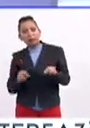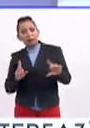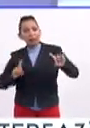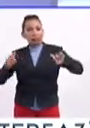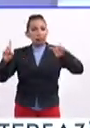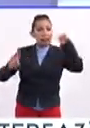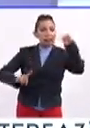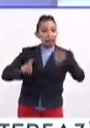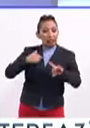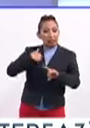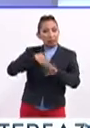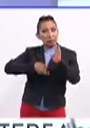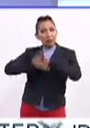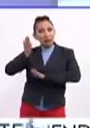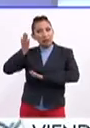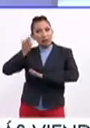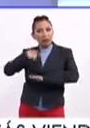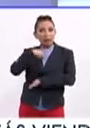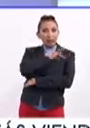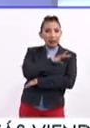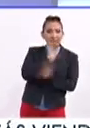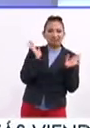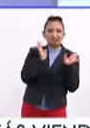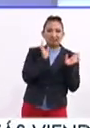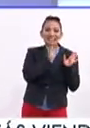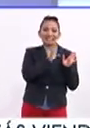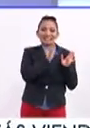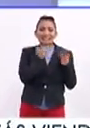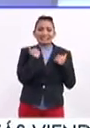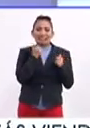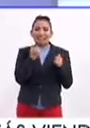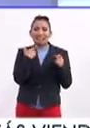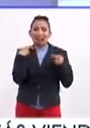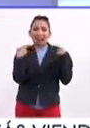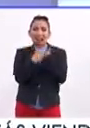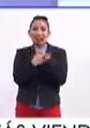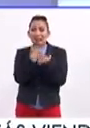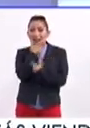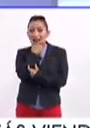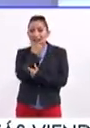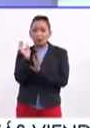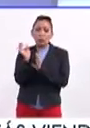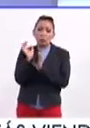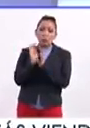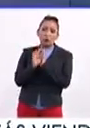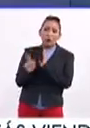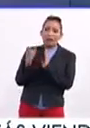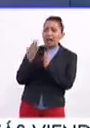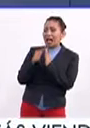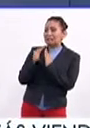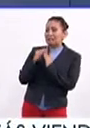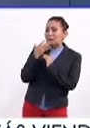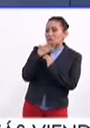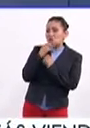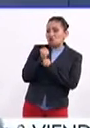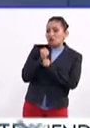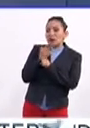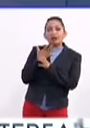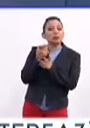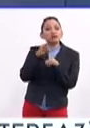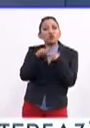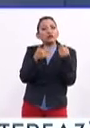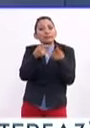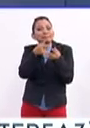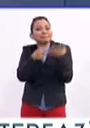dudando de si irse o no irse, por miedos, de repente, es que no voy a entender el inglés, es que voy a estar fuera de casa? En fin, todas